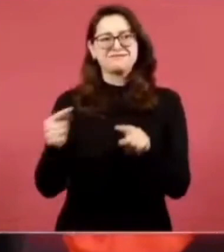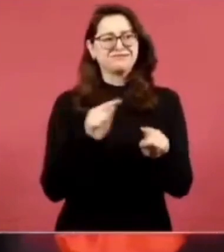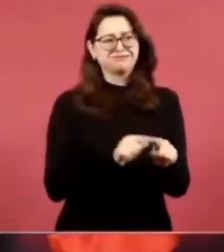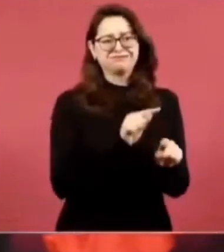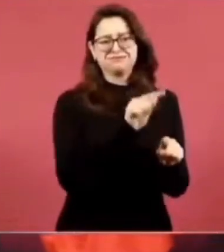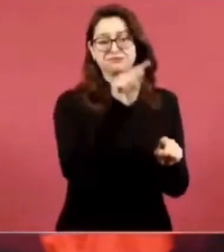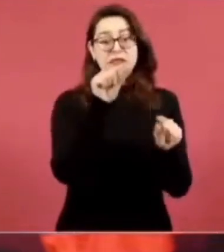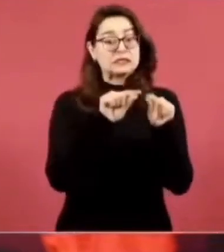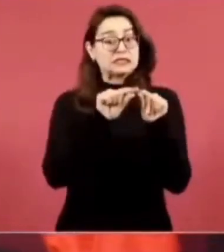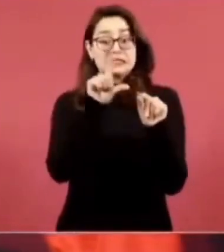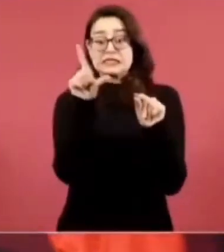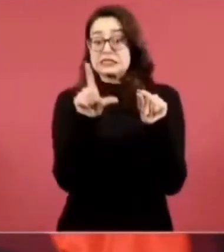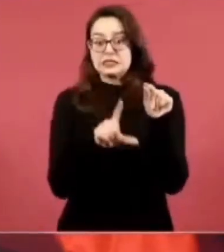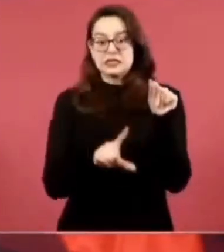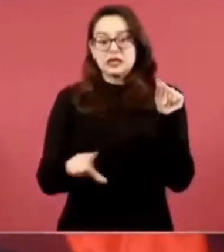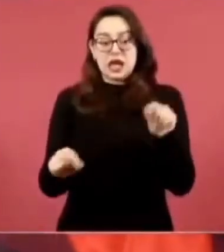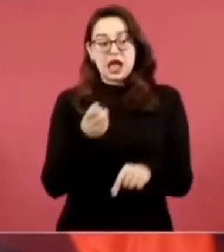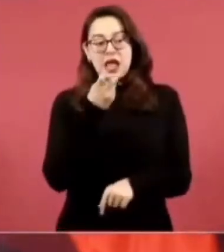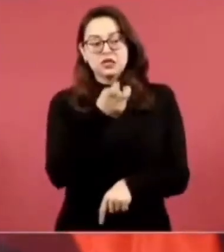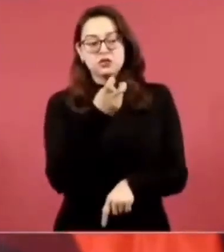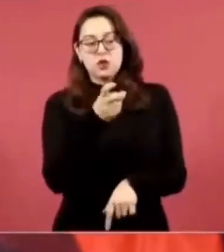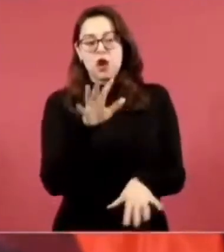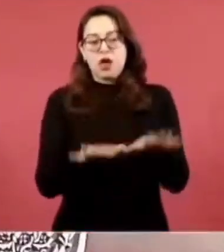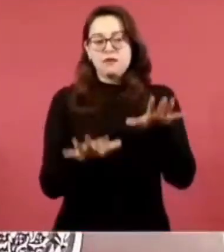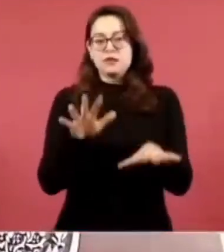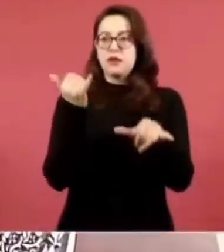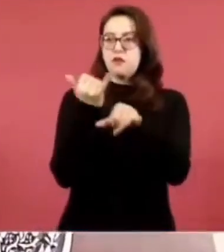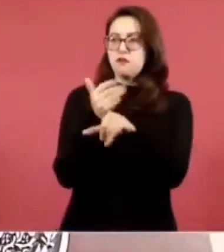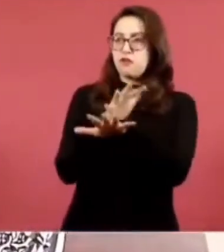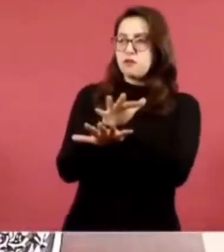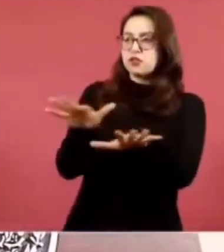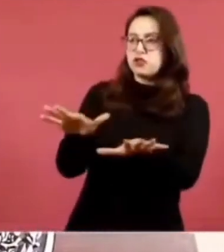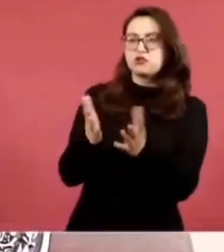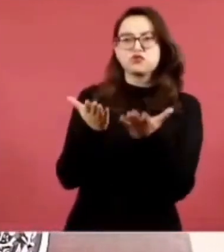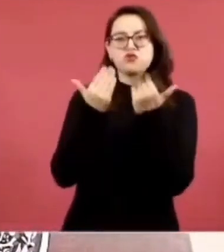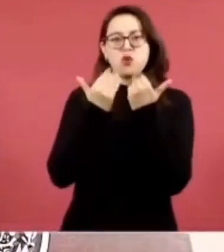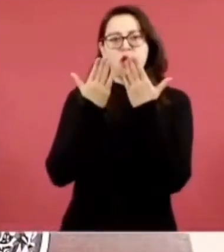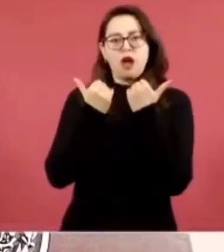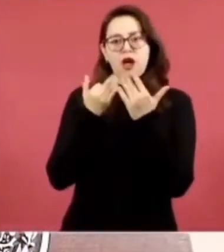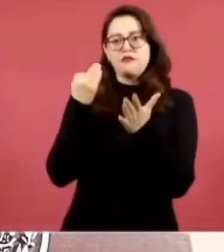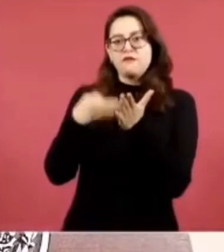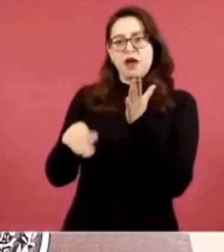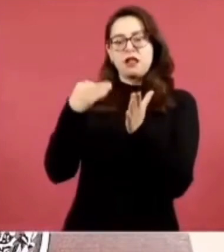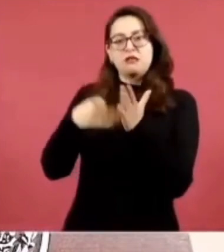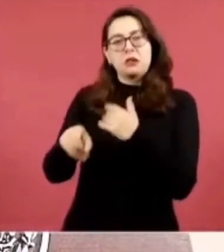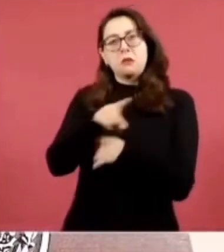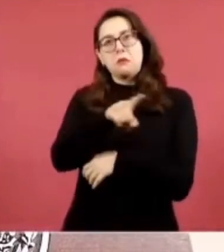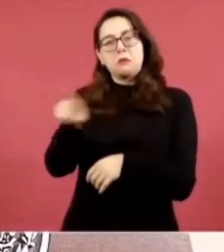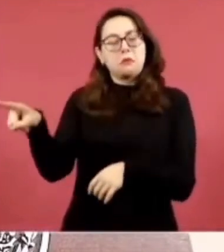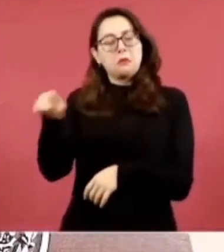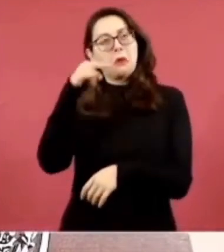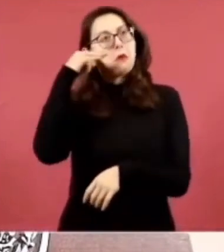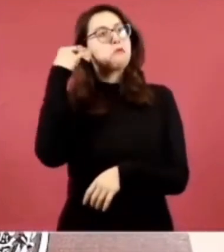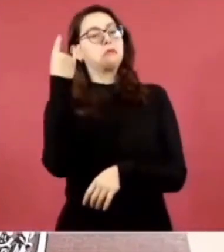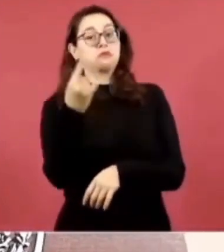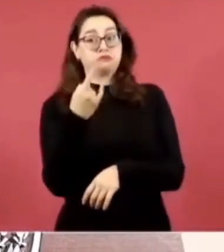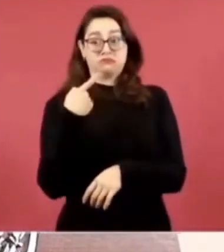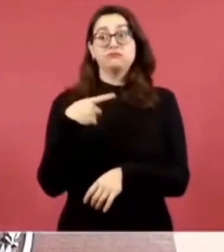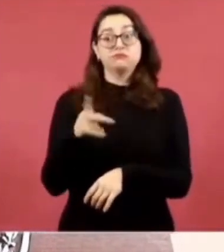lo que se ha realizado en materia de caminos y de carreteras.